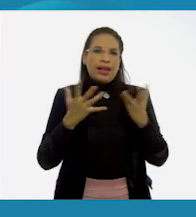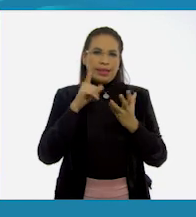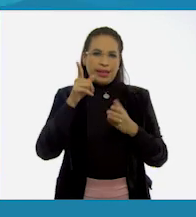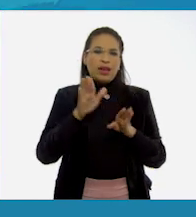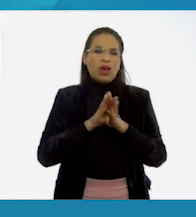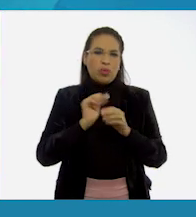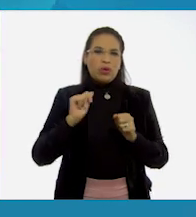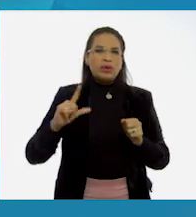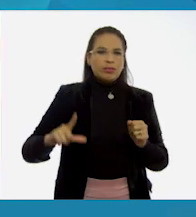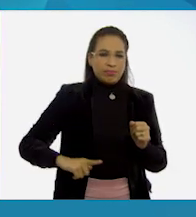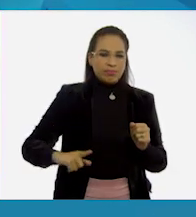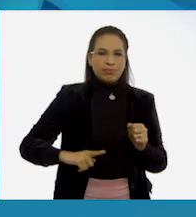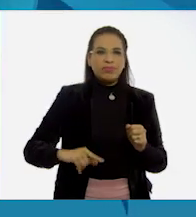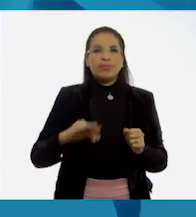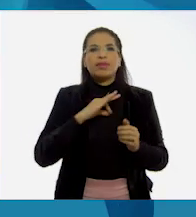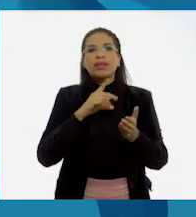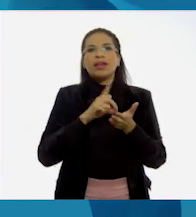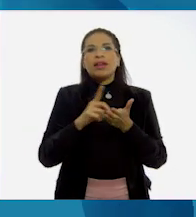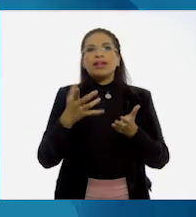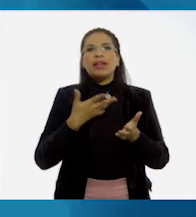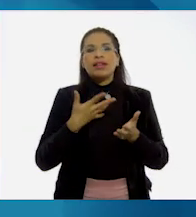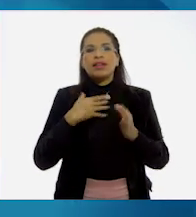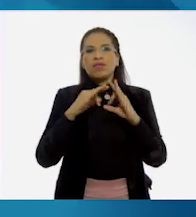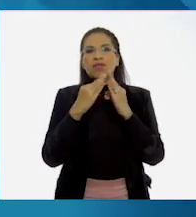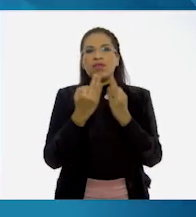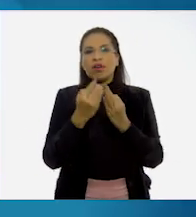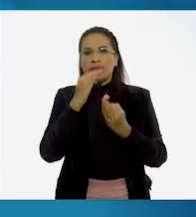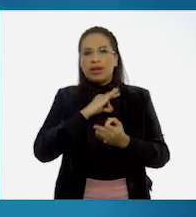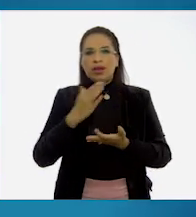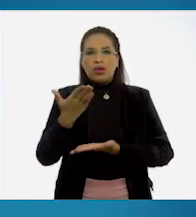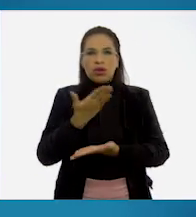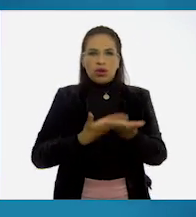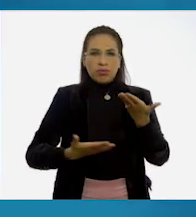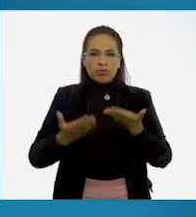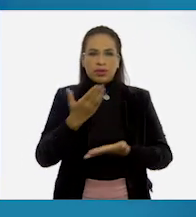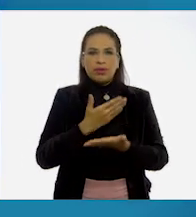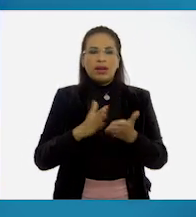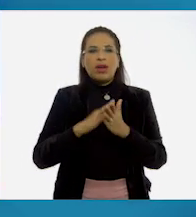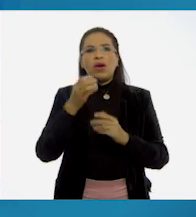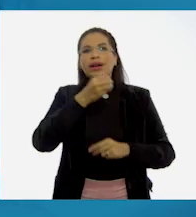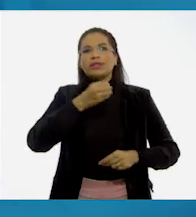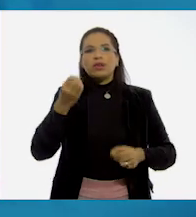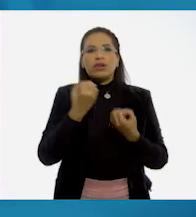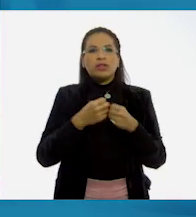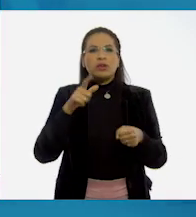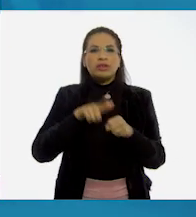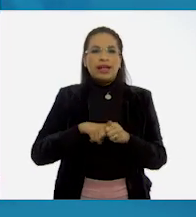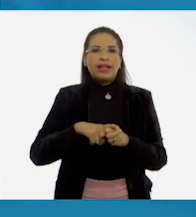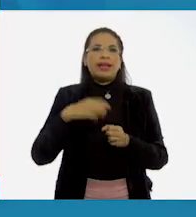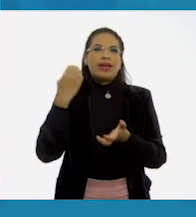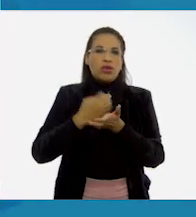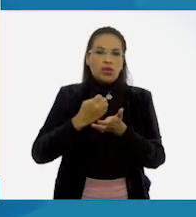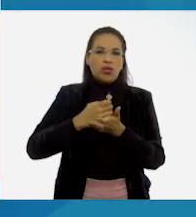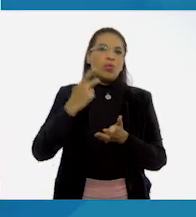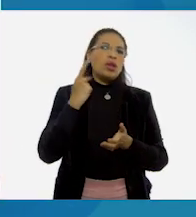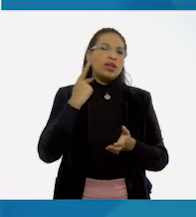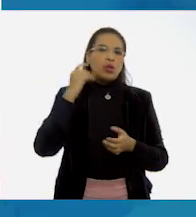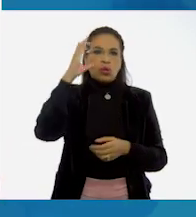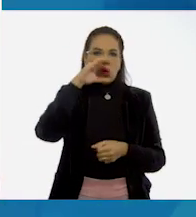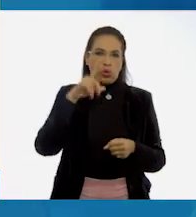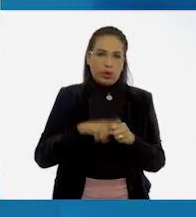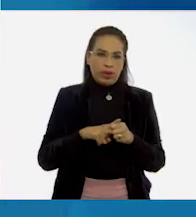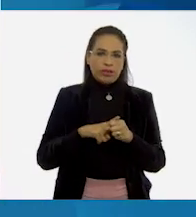El derecho a decidir nuestras formas internas de convivencia y organización social, económica, política y cultural.